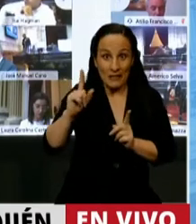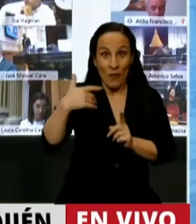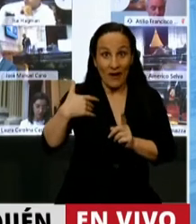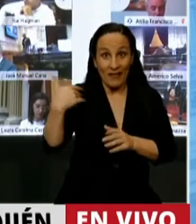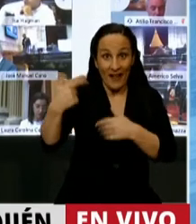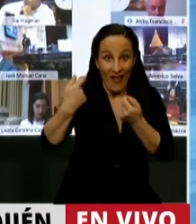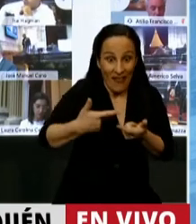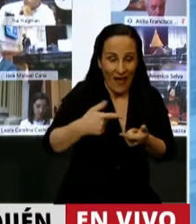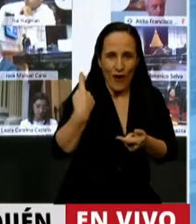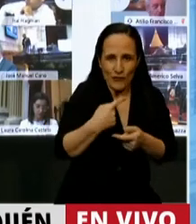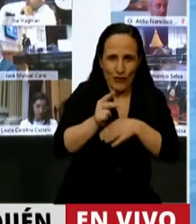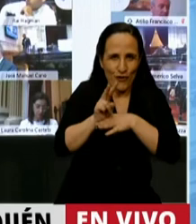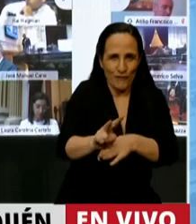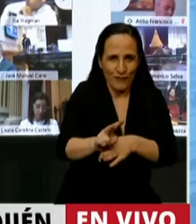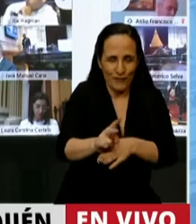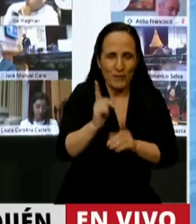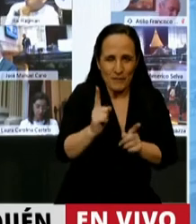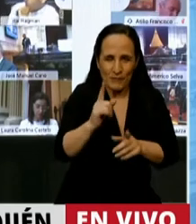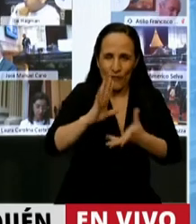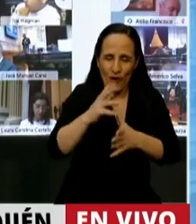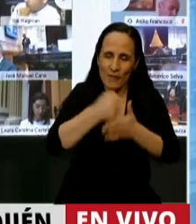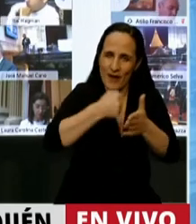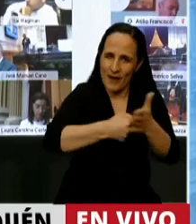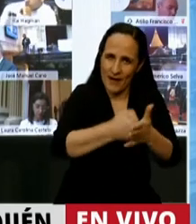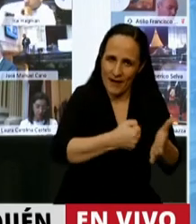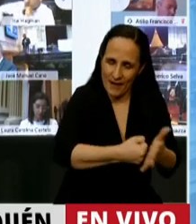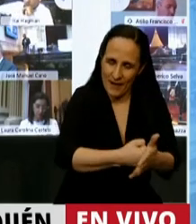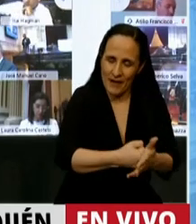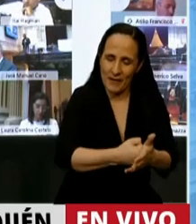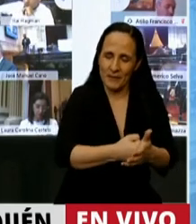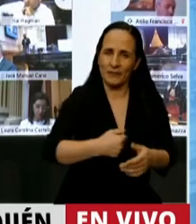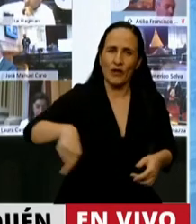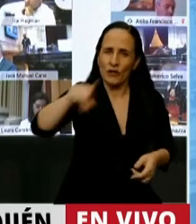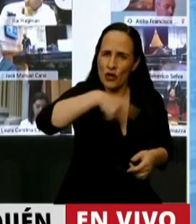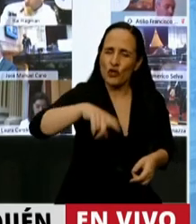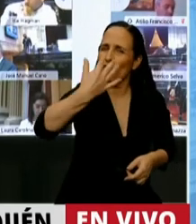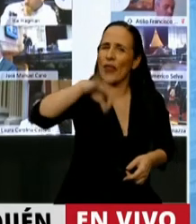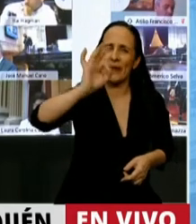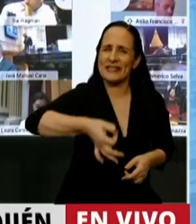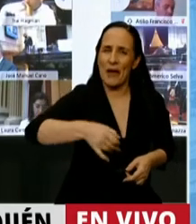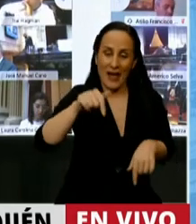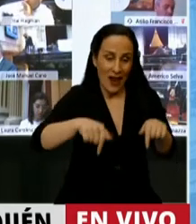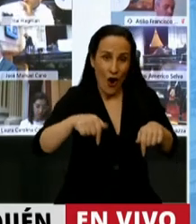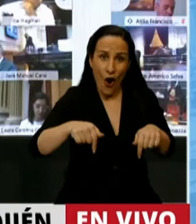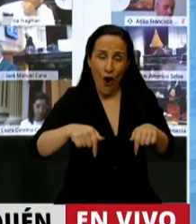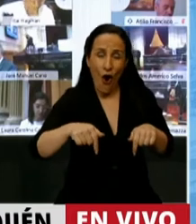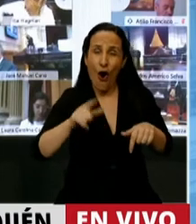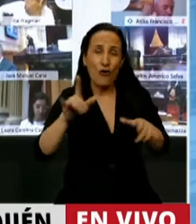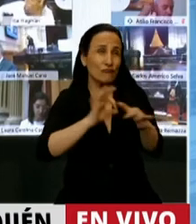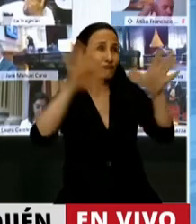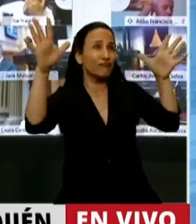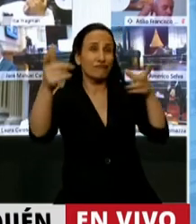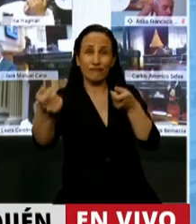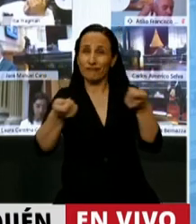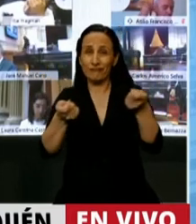Con ese espíritu y con esa grandeza, debemos saber que la soberanía Argentina en los tiempos actuales se construye